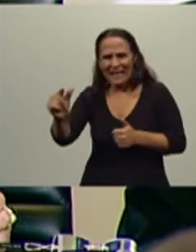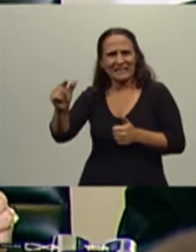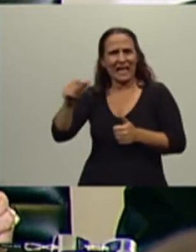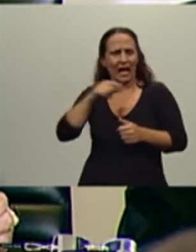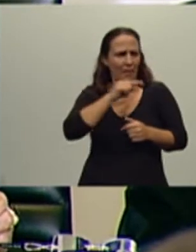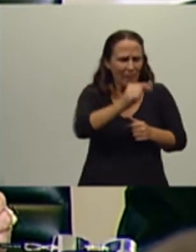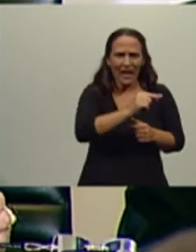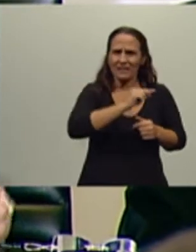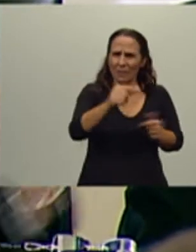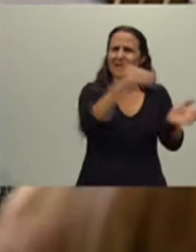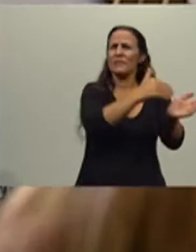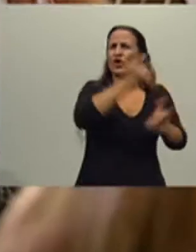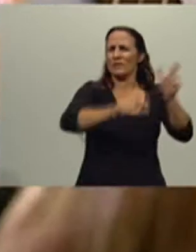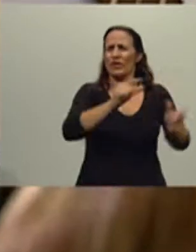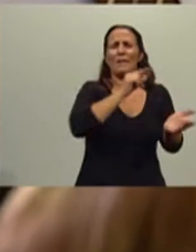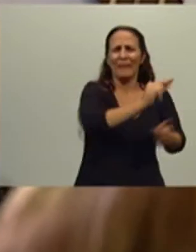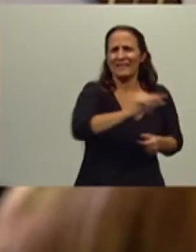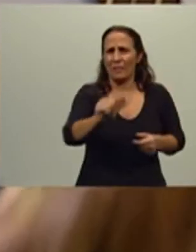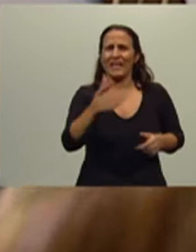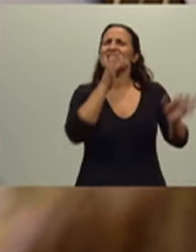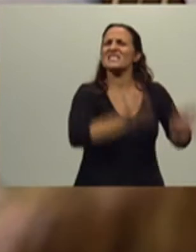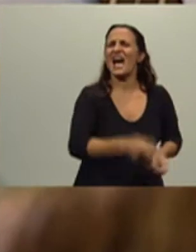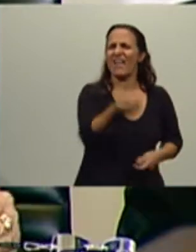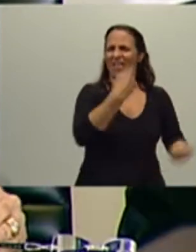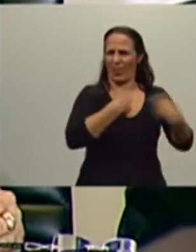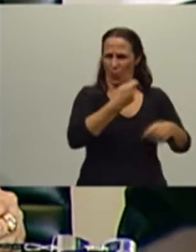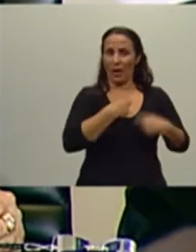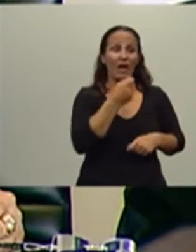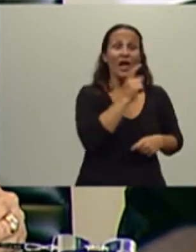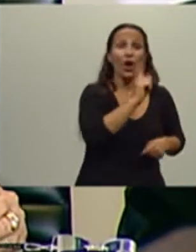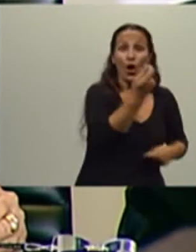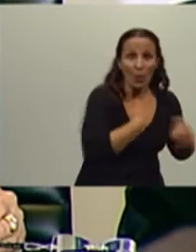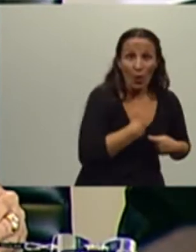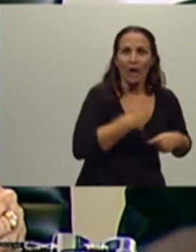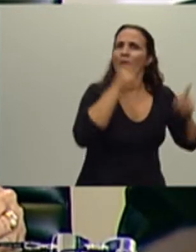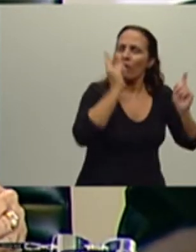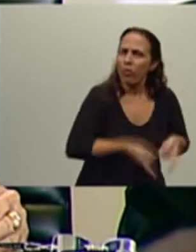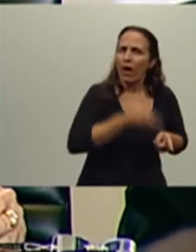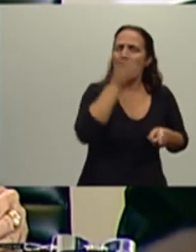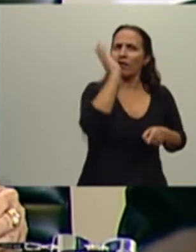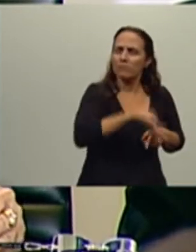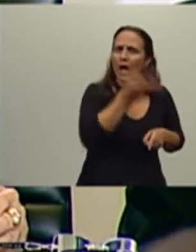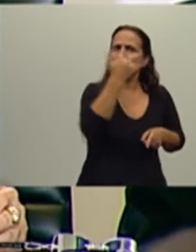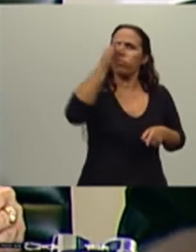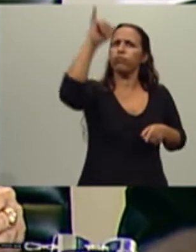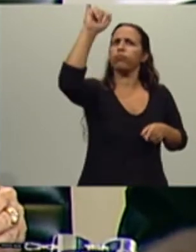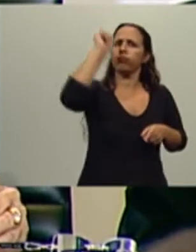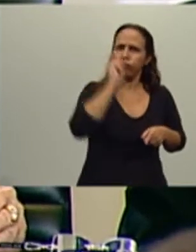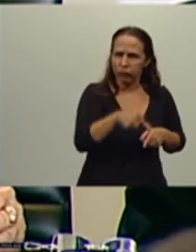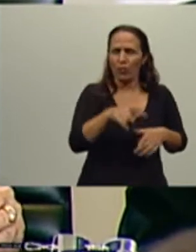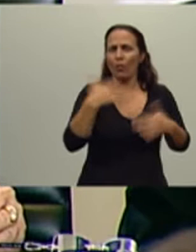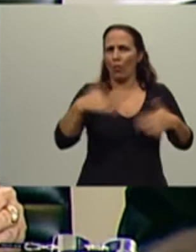personas que saben que se lo van a devolver y los que no se lo devuelven son muy pocos y sin embargo las tasas que le cobran a esos consumidores